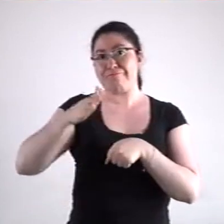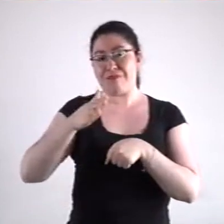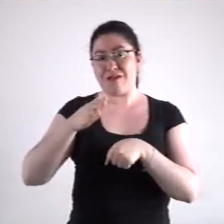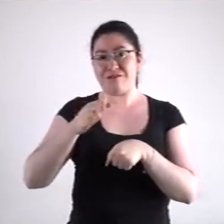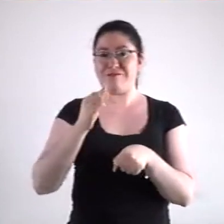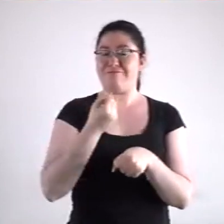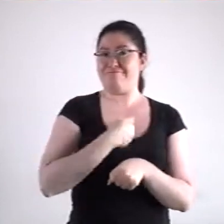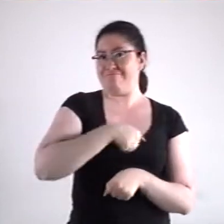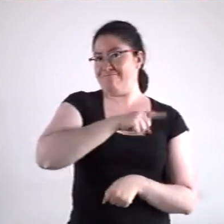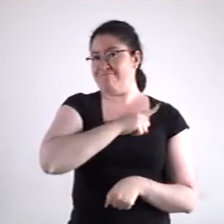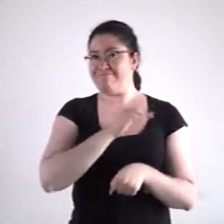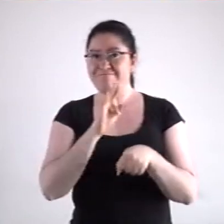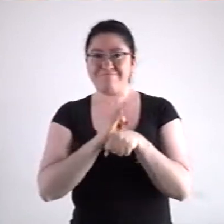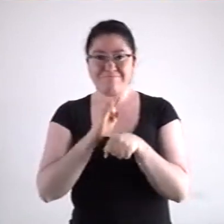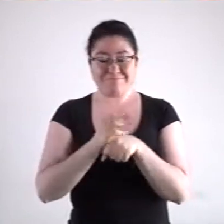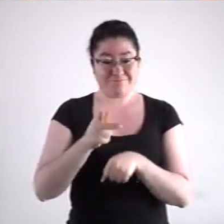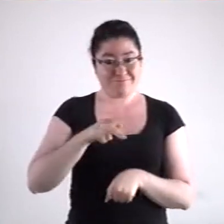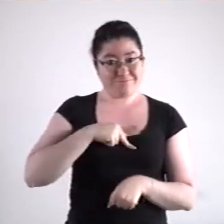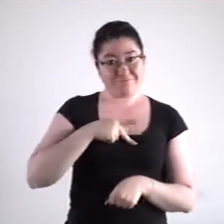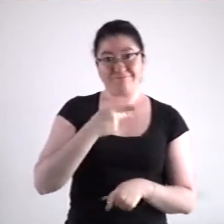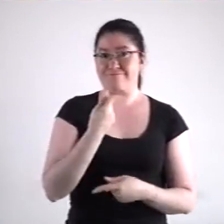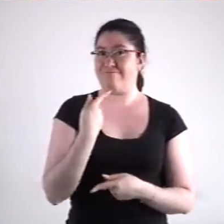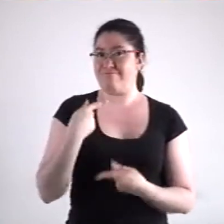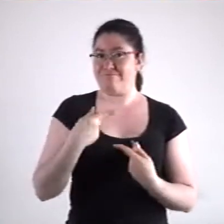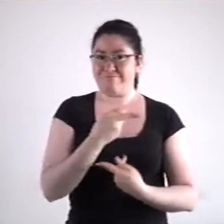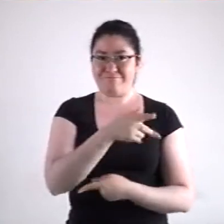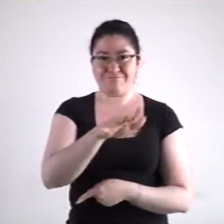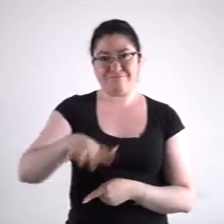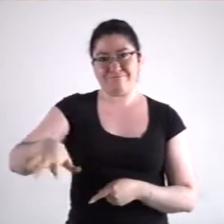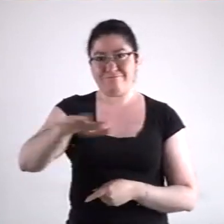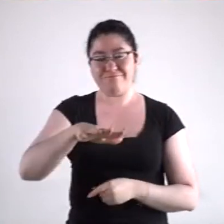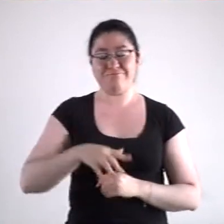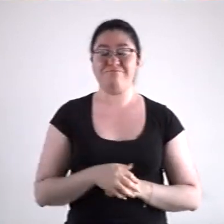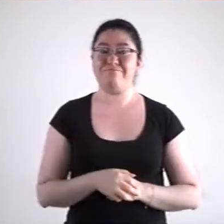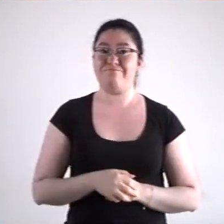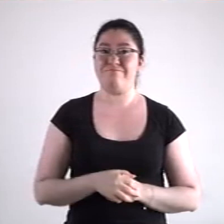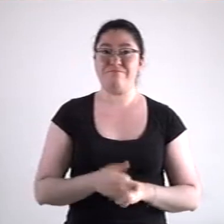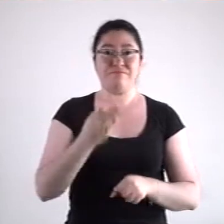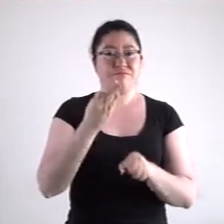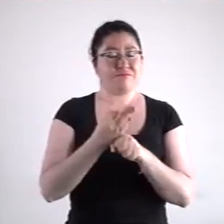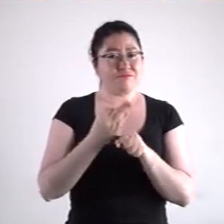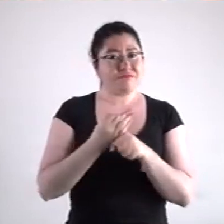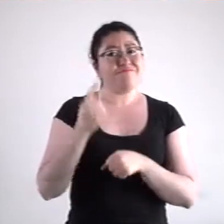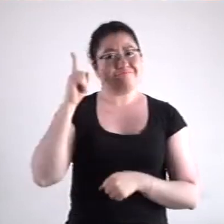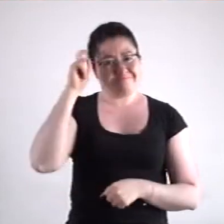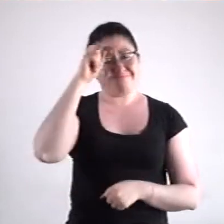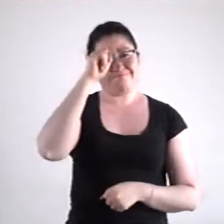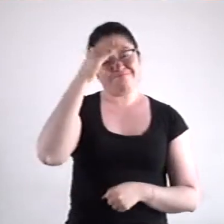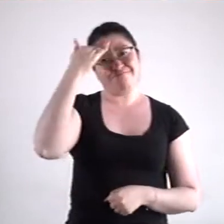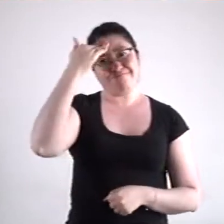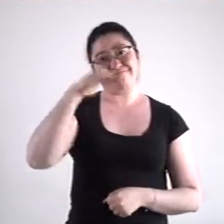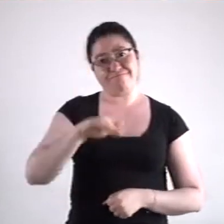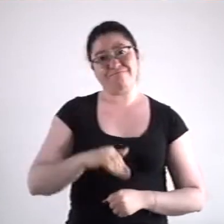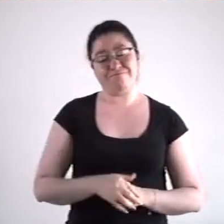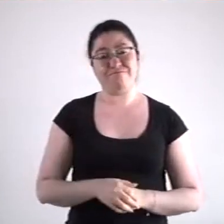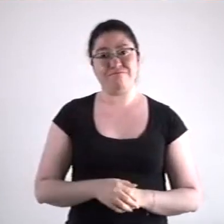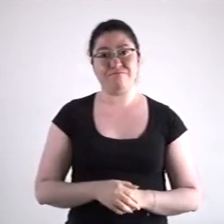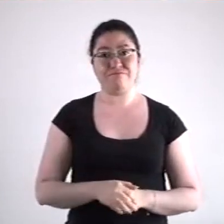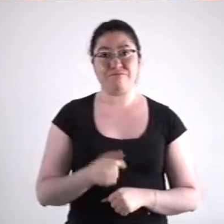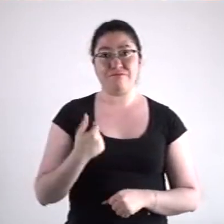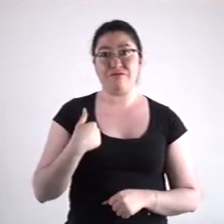más protegemos nuestra salud y la de los demás. Sé que estamos pasando momentos difíciles,